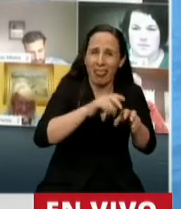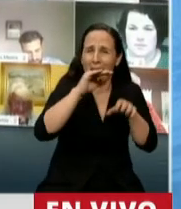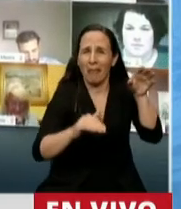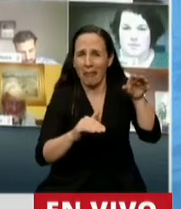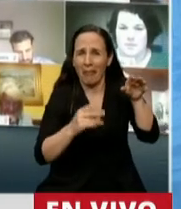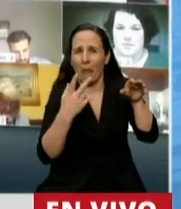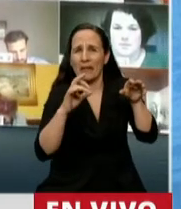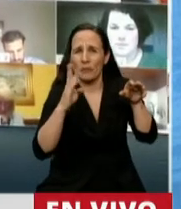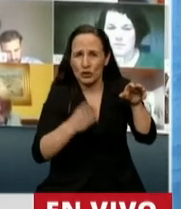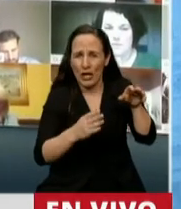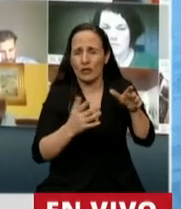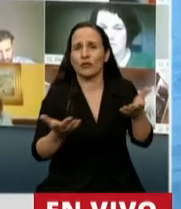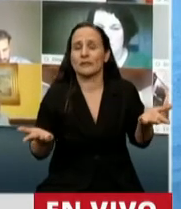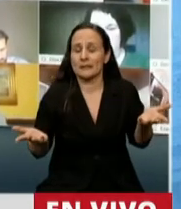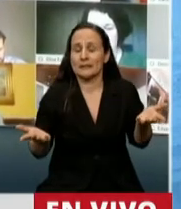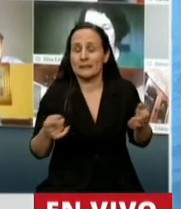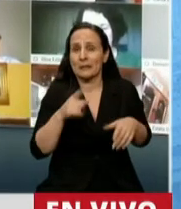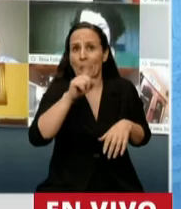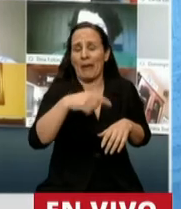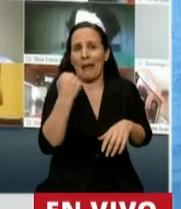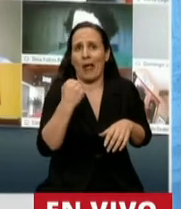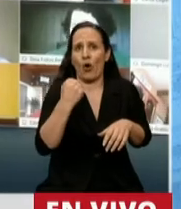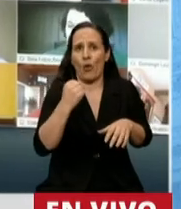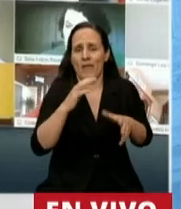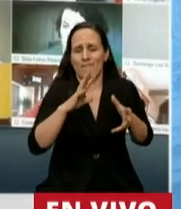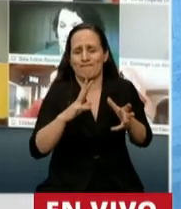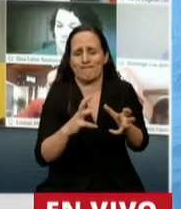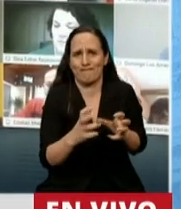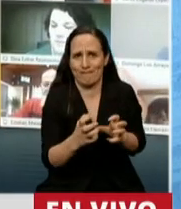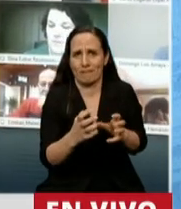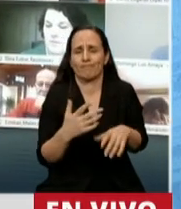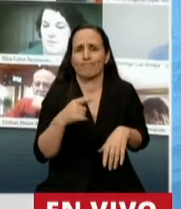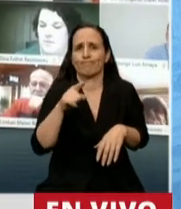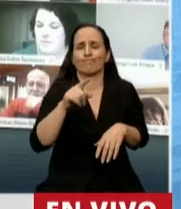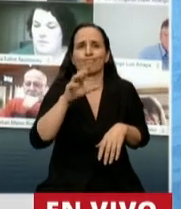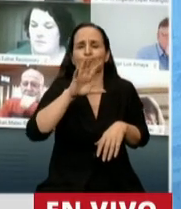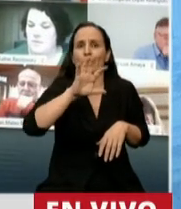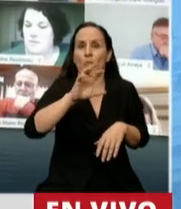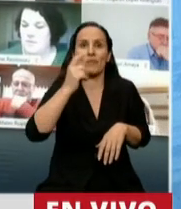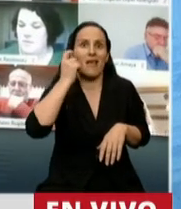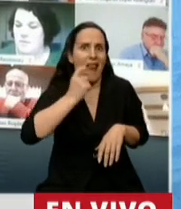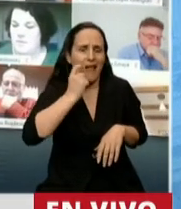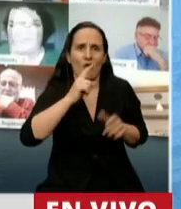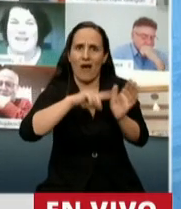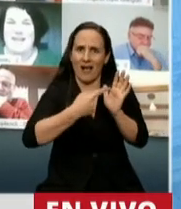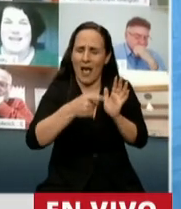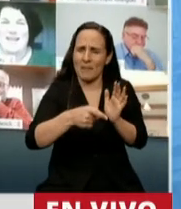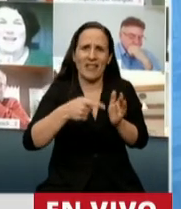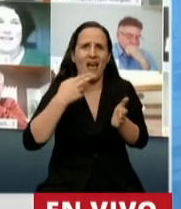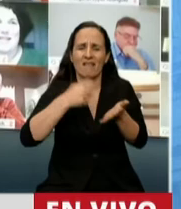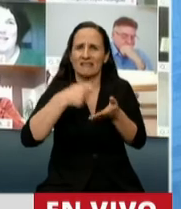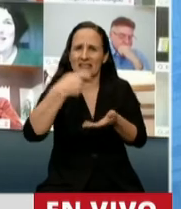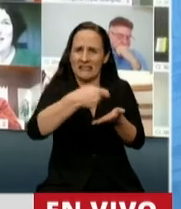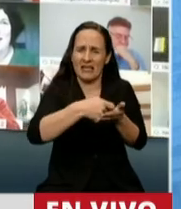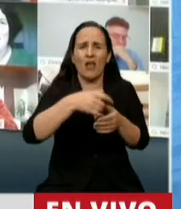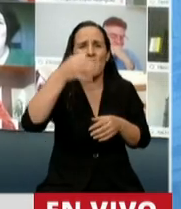afectan a cualquier economía. En la ciudad capital de La Rioja, el cumplimiento de pago efectivo bajó un 5